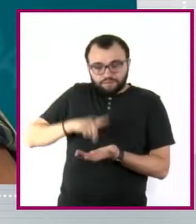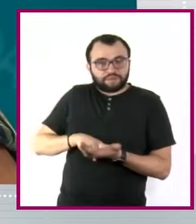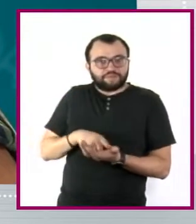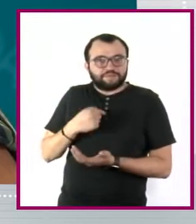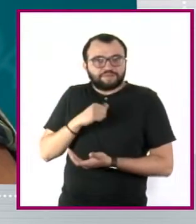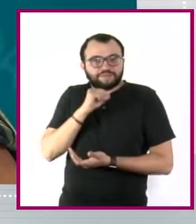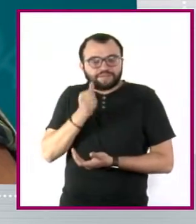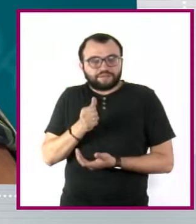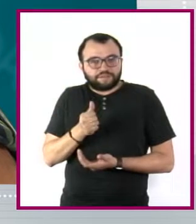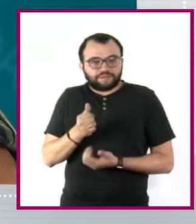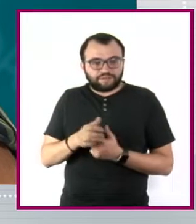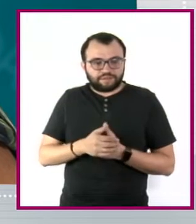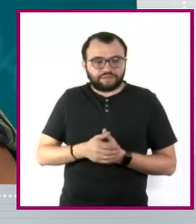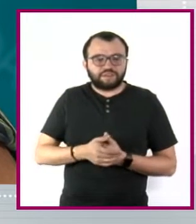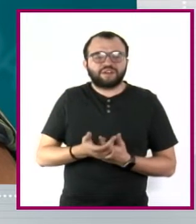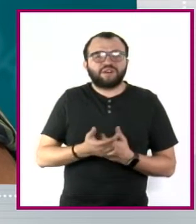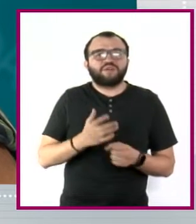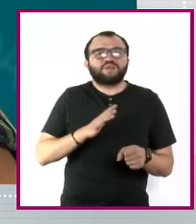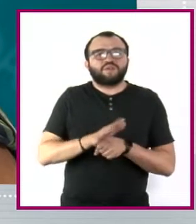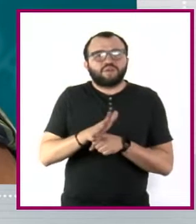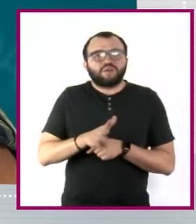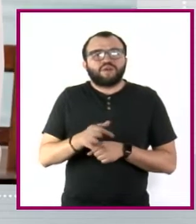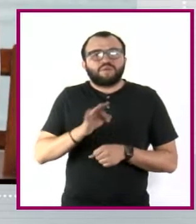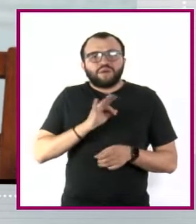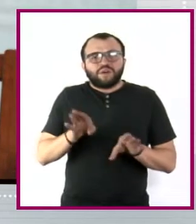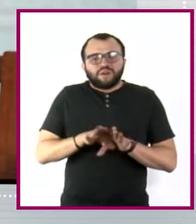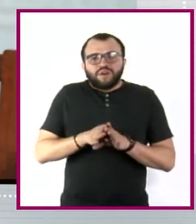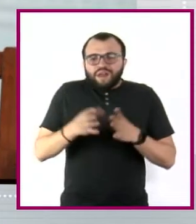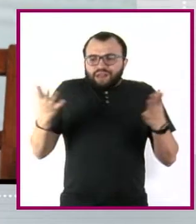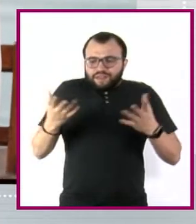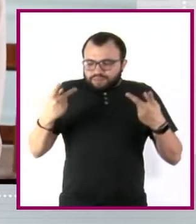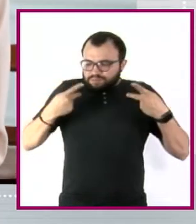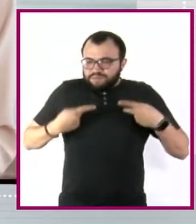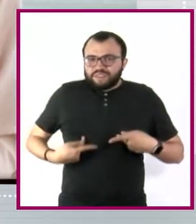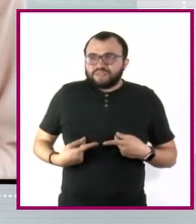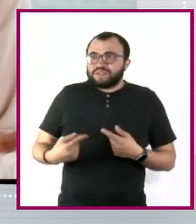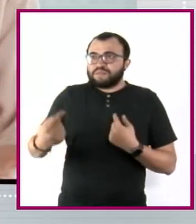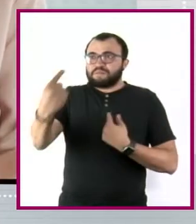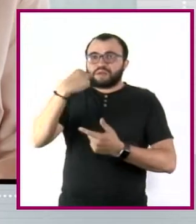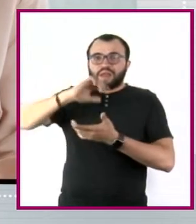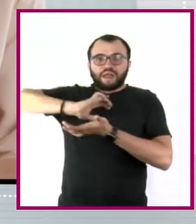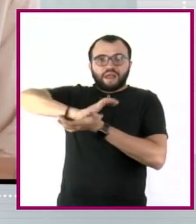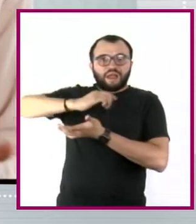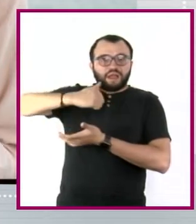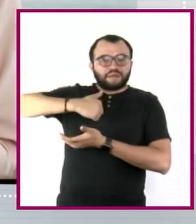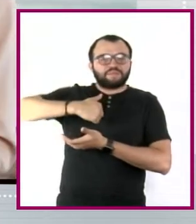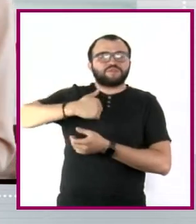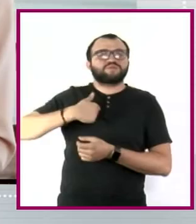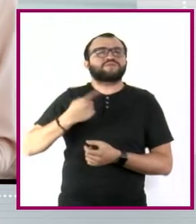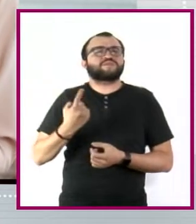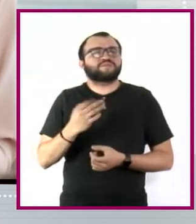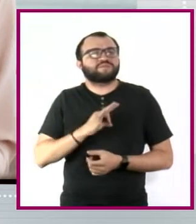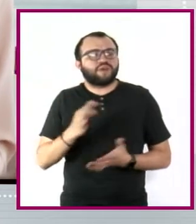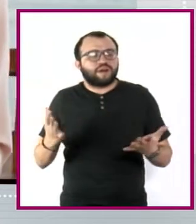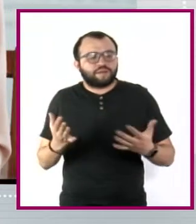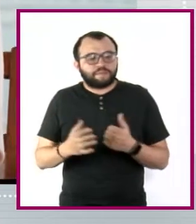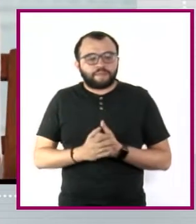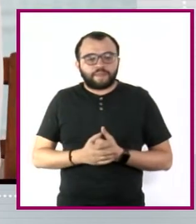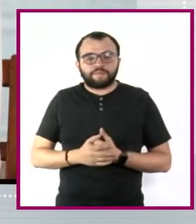cuáles son los recursos de los que puede disponer una persona que experimenta discriminación? Las personas que son discriminadas pueden, en